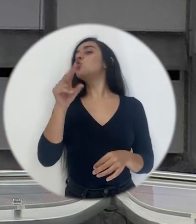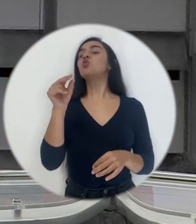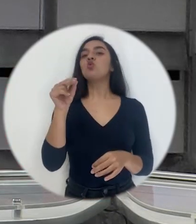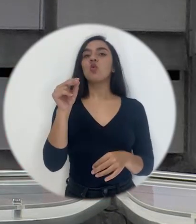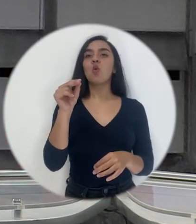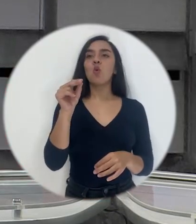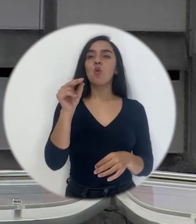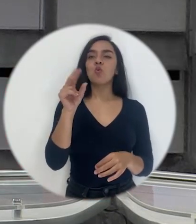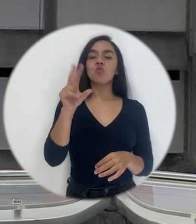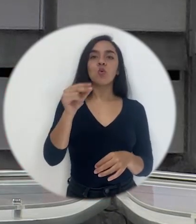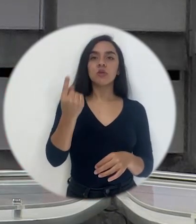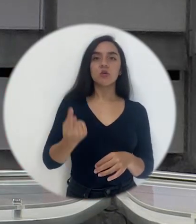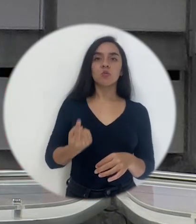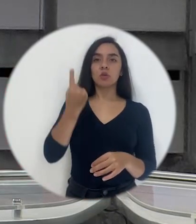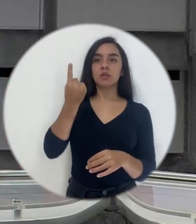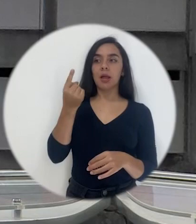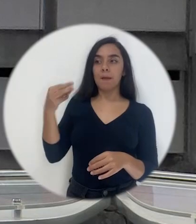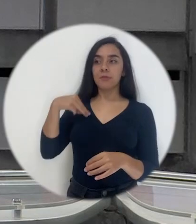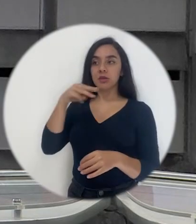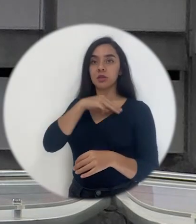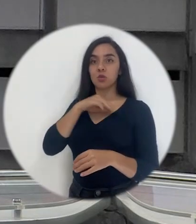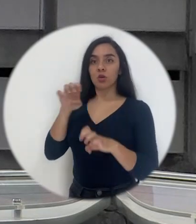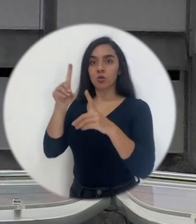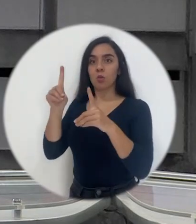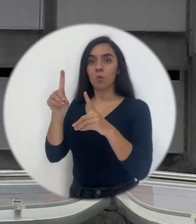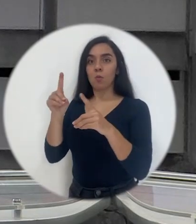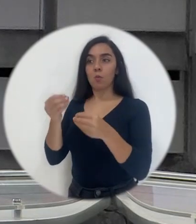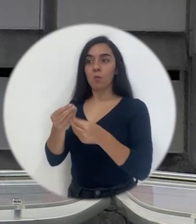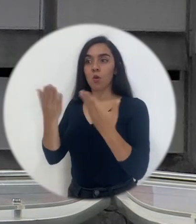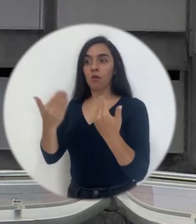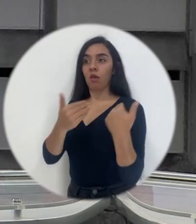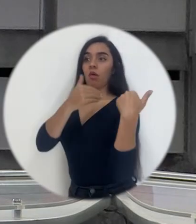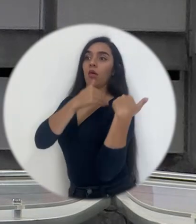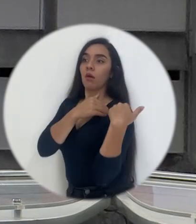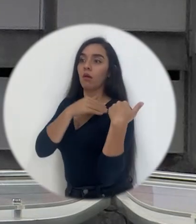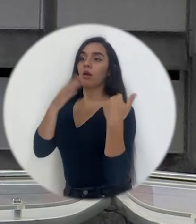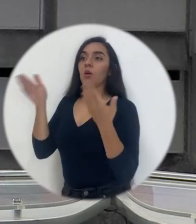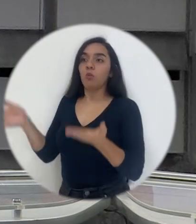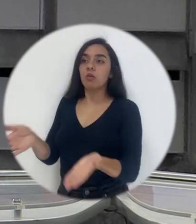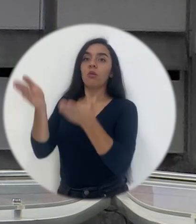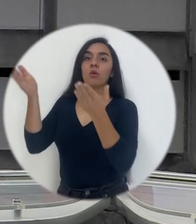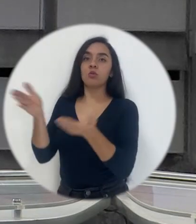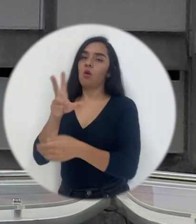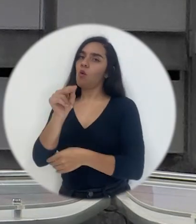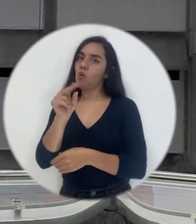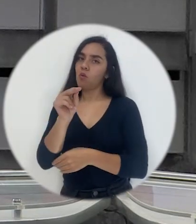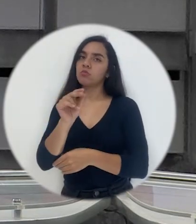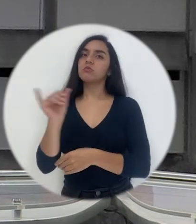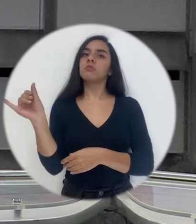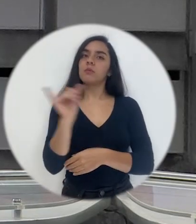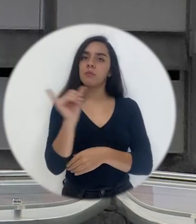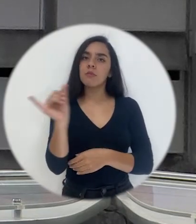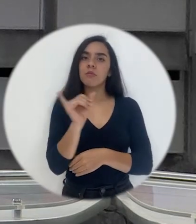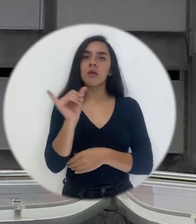es una tarea exclusiva del Ministerio de Educación Pública motivar sino